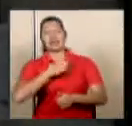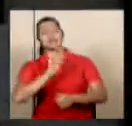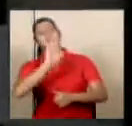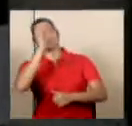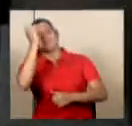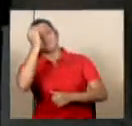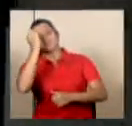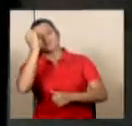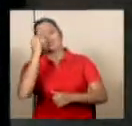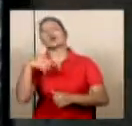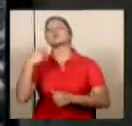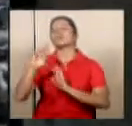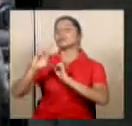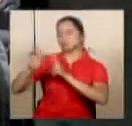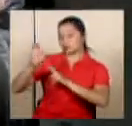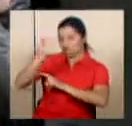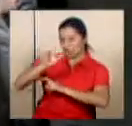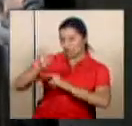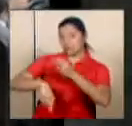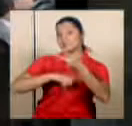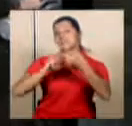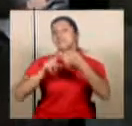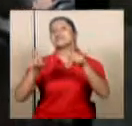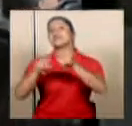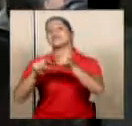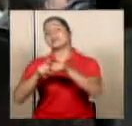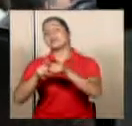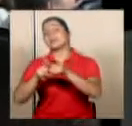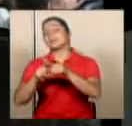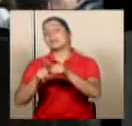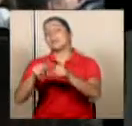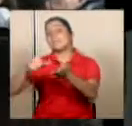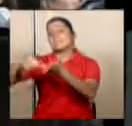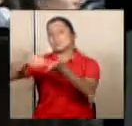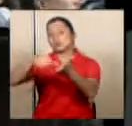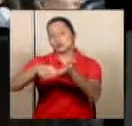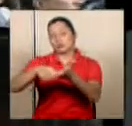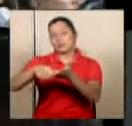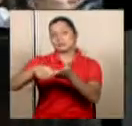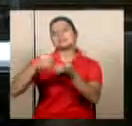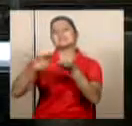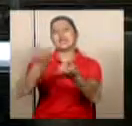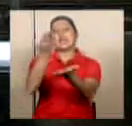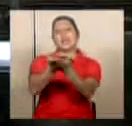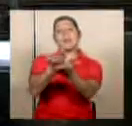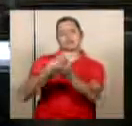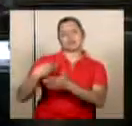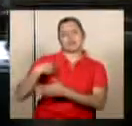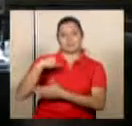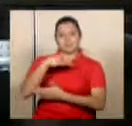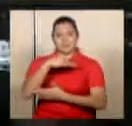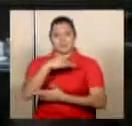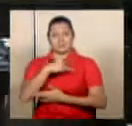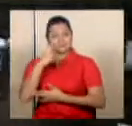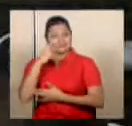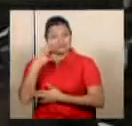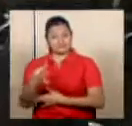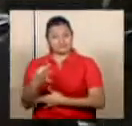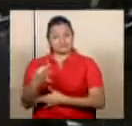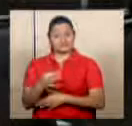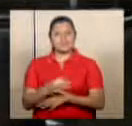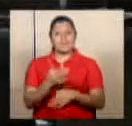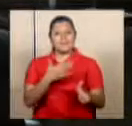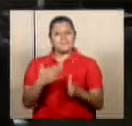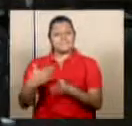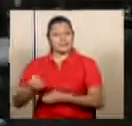proceder pues a esto que ya él anunció, el presidente de la Asamblea Legislativa como es someter a votación el plan de gastos